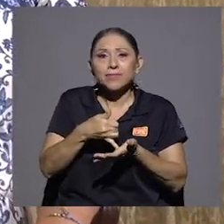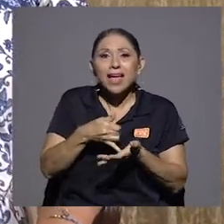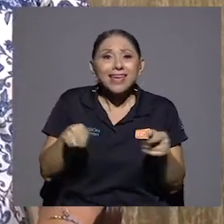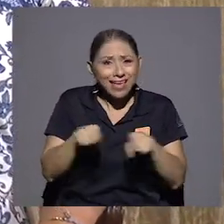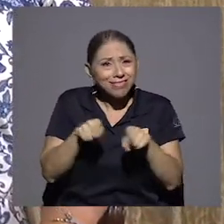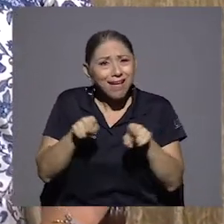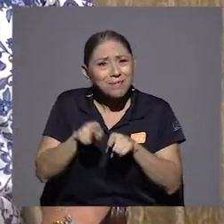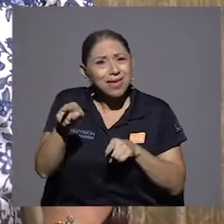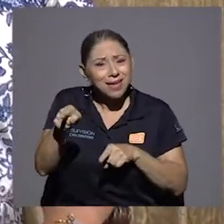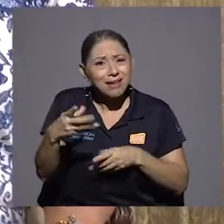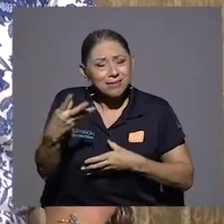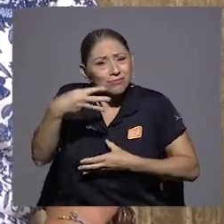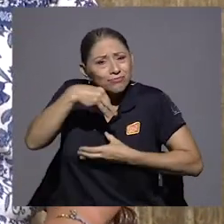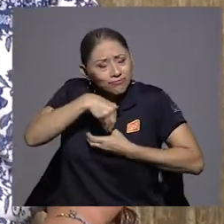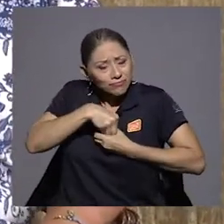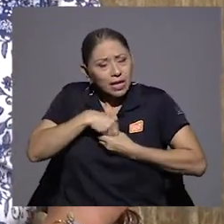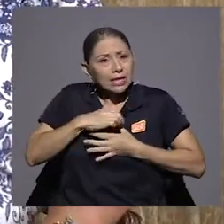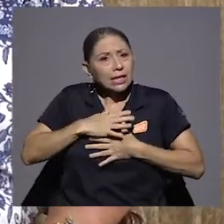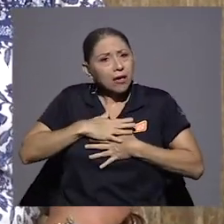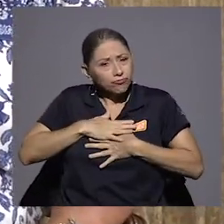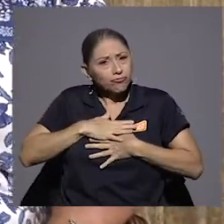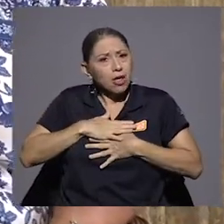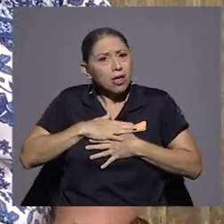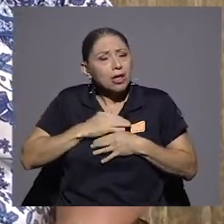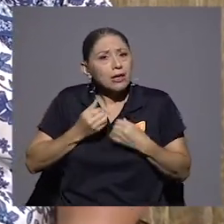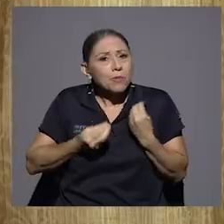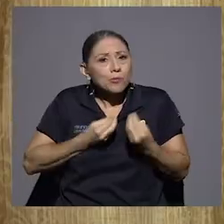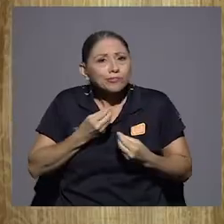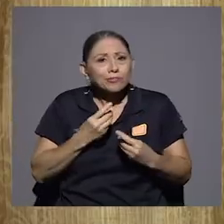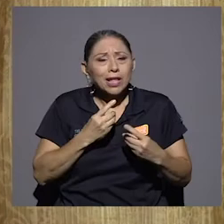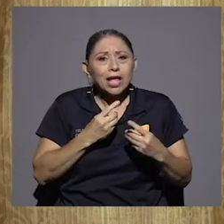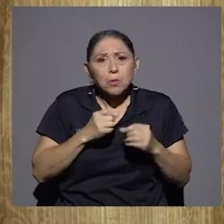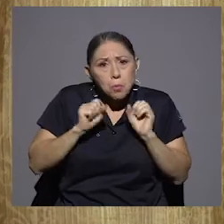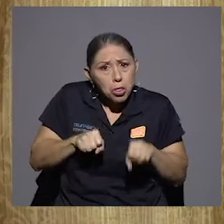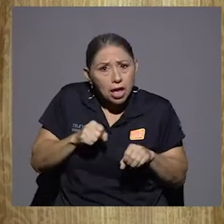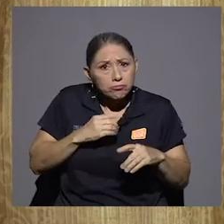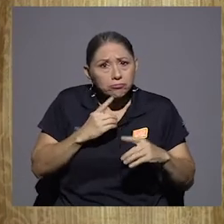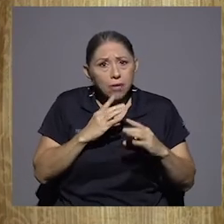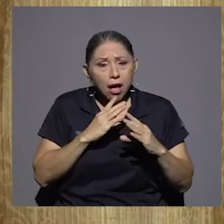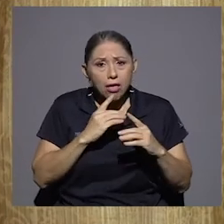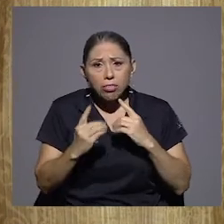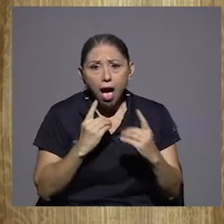tenía ese sentido de diálogo con la familia y de descargarse.